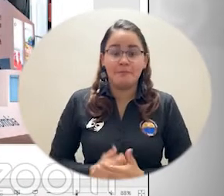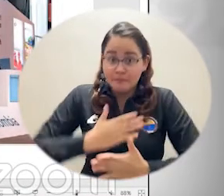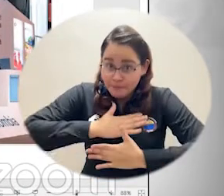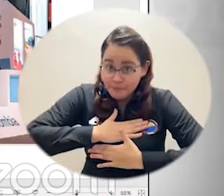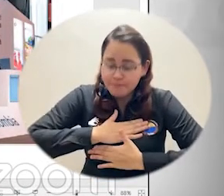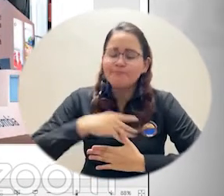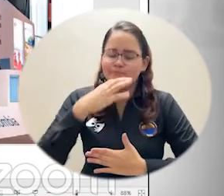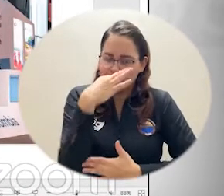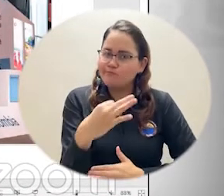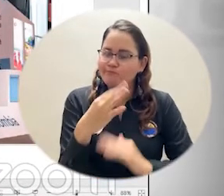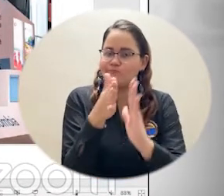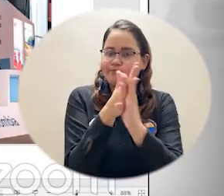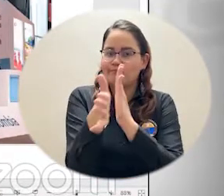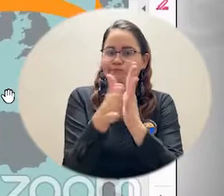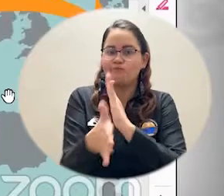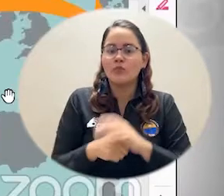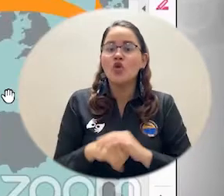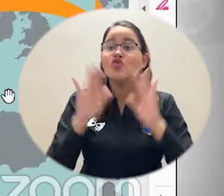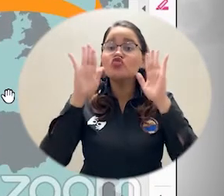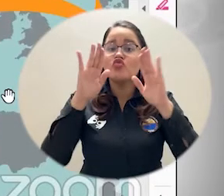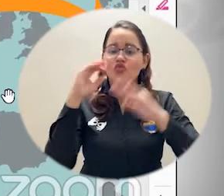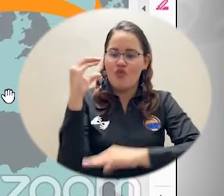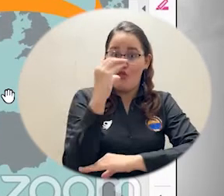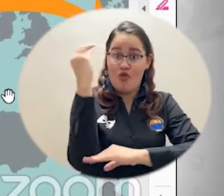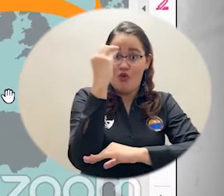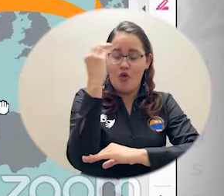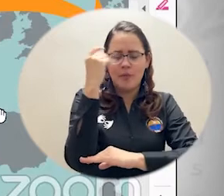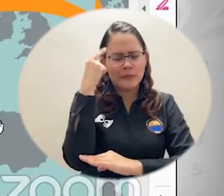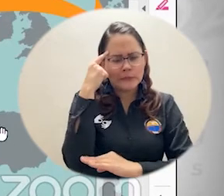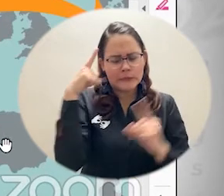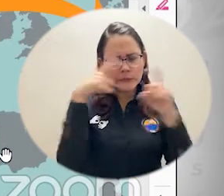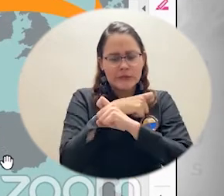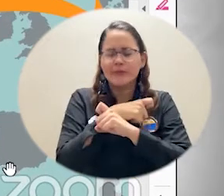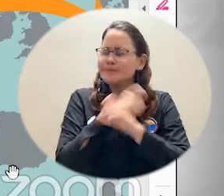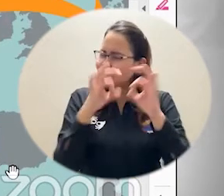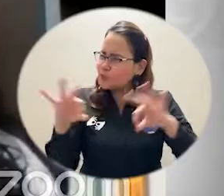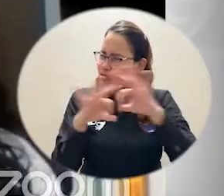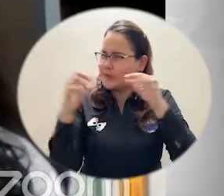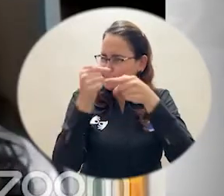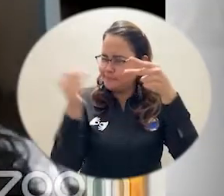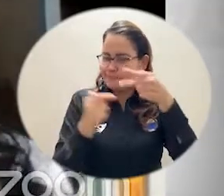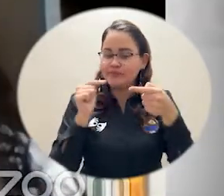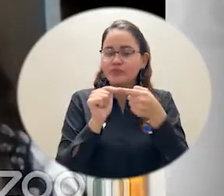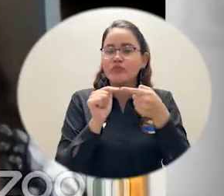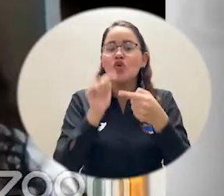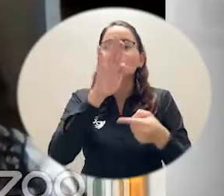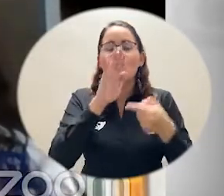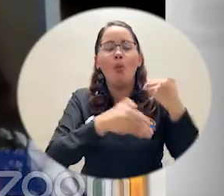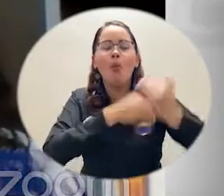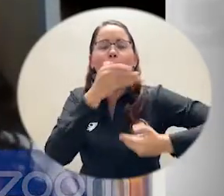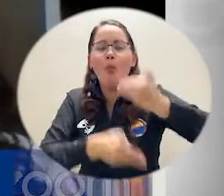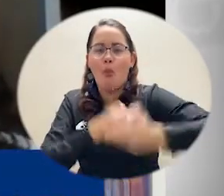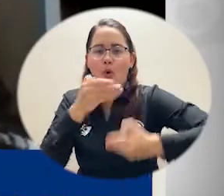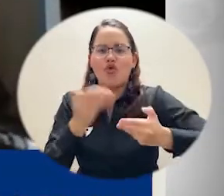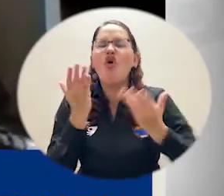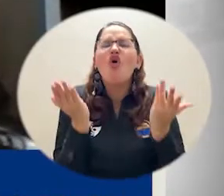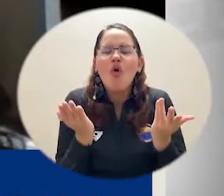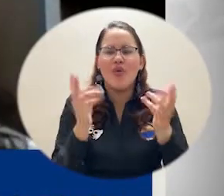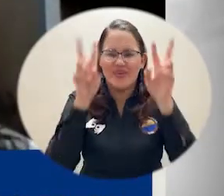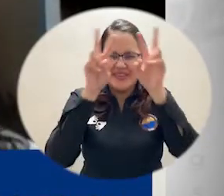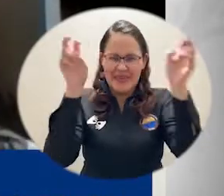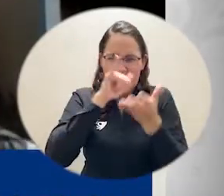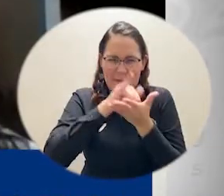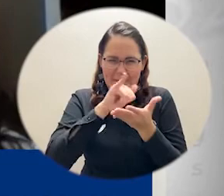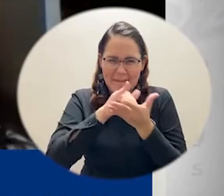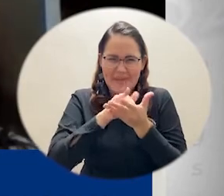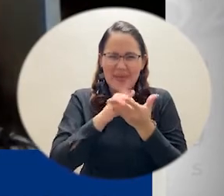Concretamente, frente a lo que nos trae el día de hoy, en el contexto colombiano, a me gustaría comentar dos aspectos. Y es, por un lado, el proceso que se viene dando en el marco de la